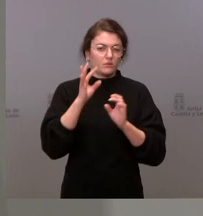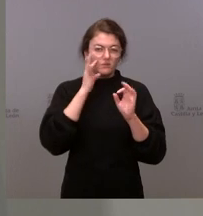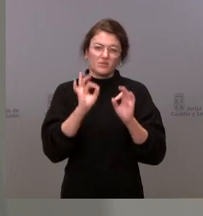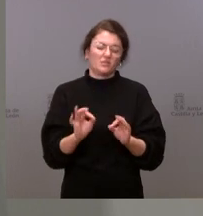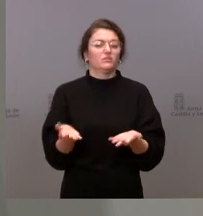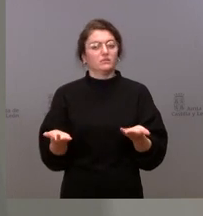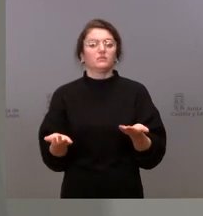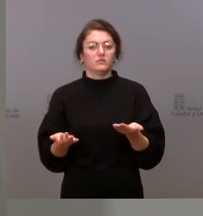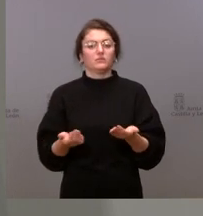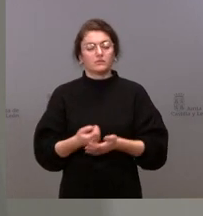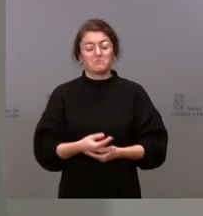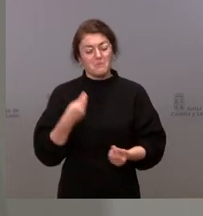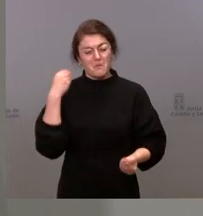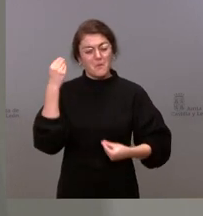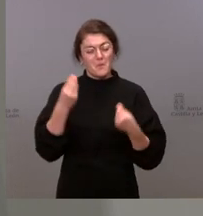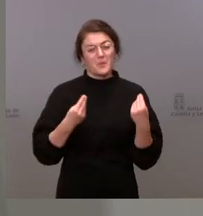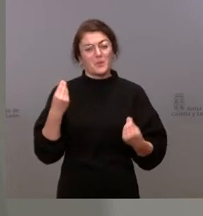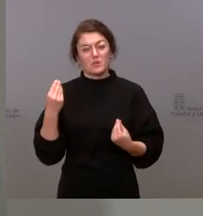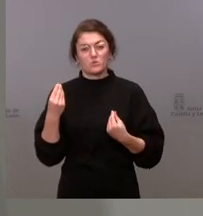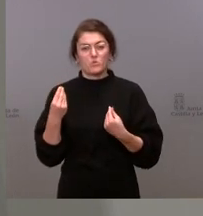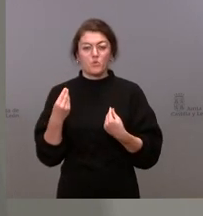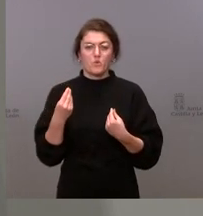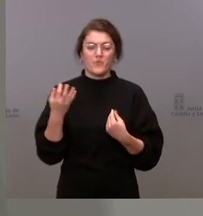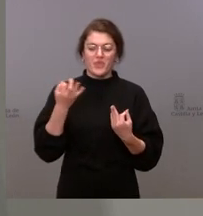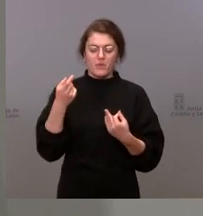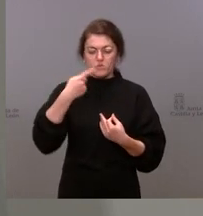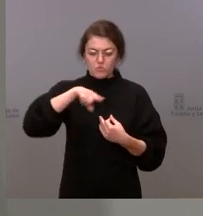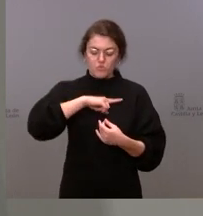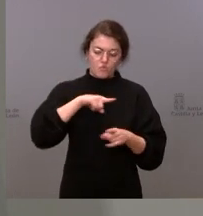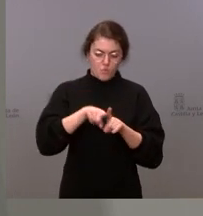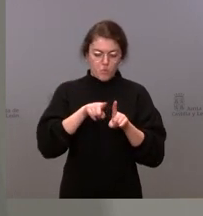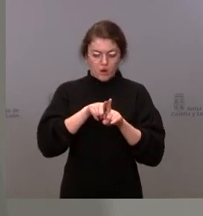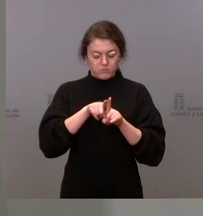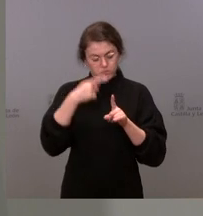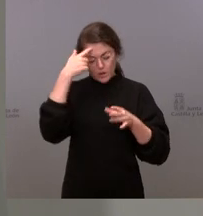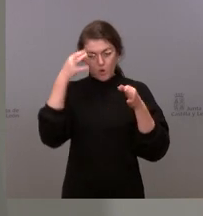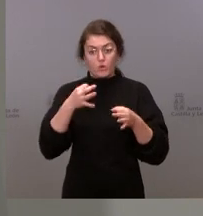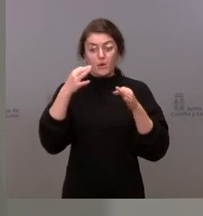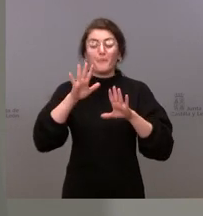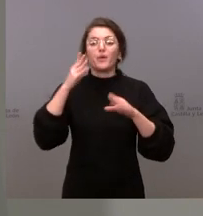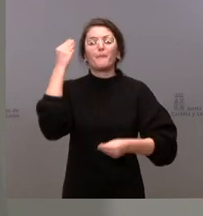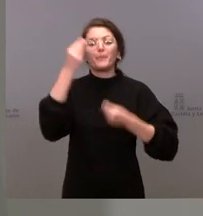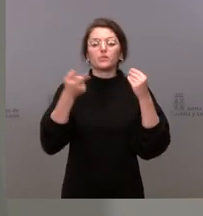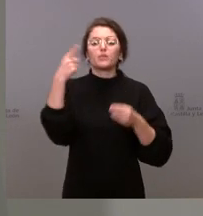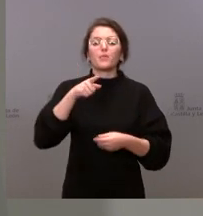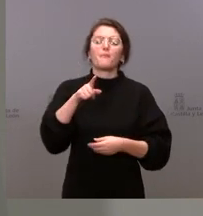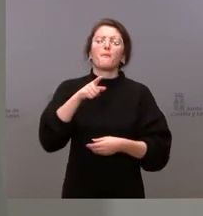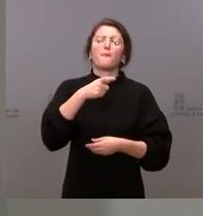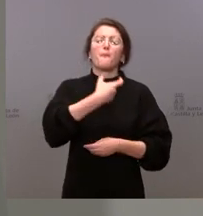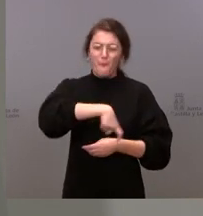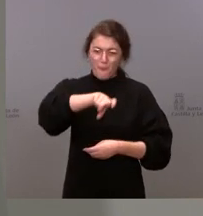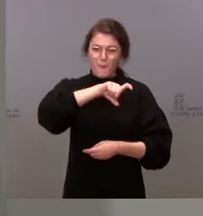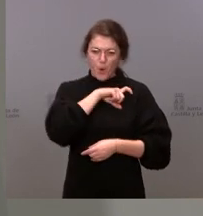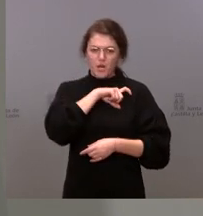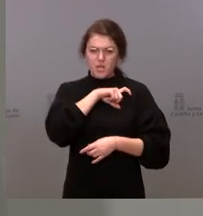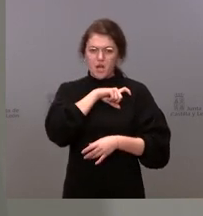hay que tener sentido común. Pero creo que hay un importante despliegue policial en este respecto, que